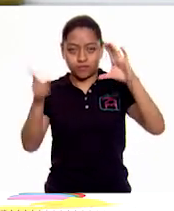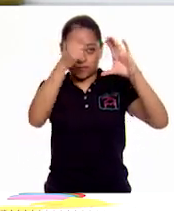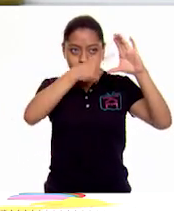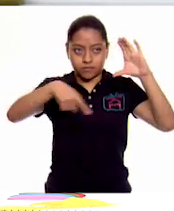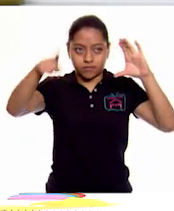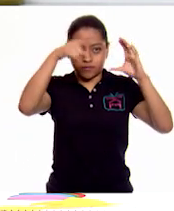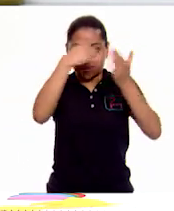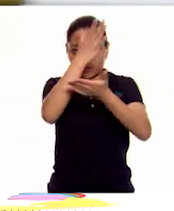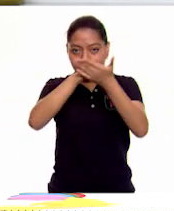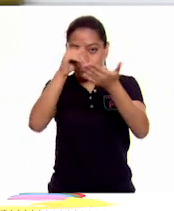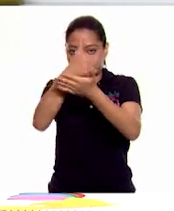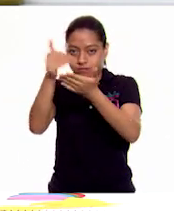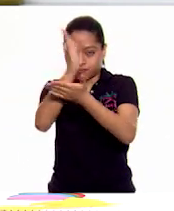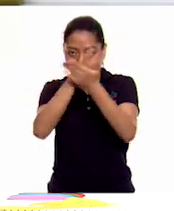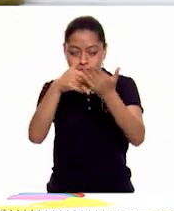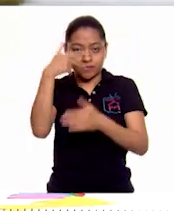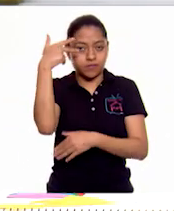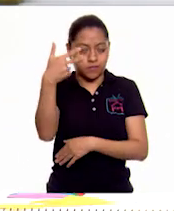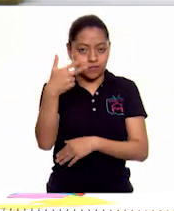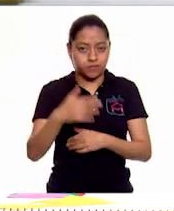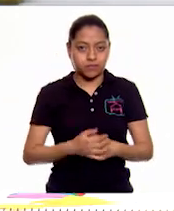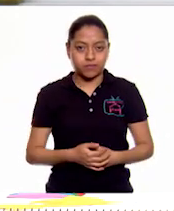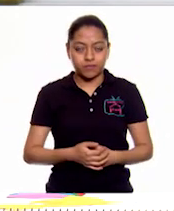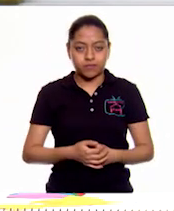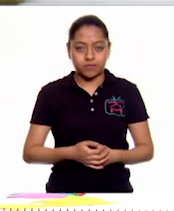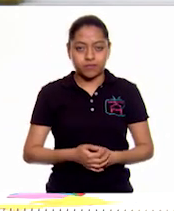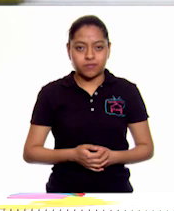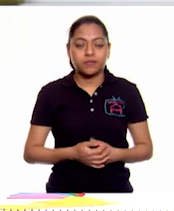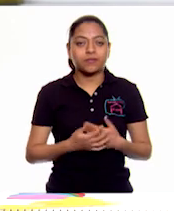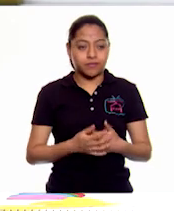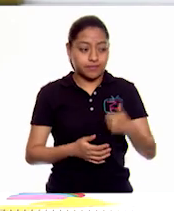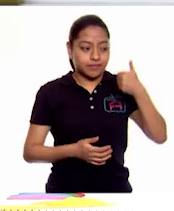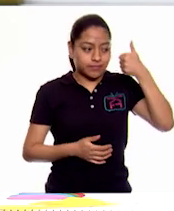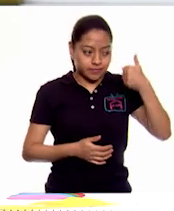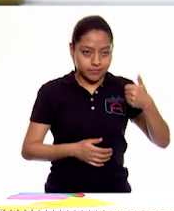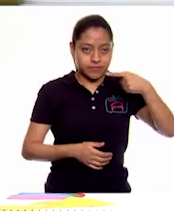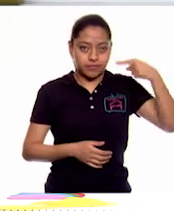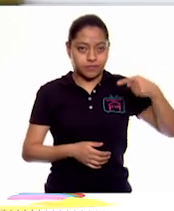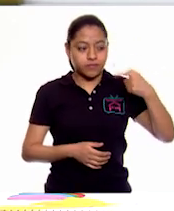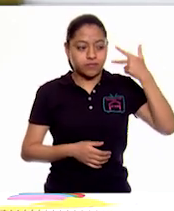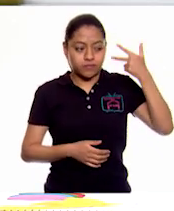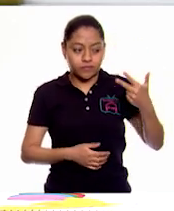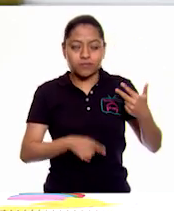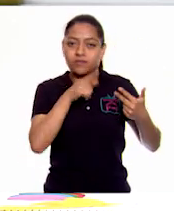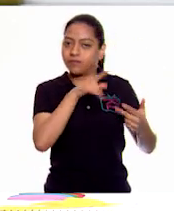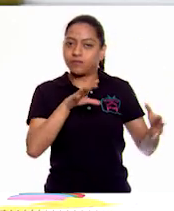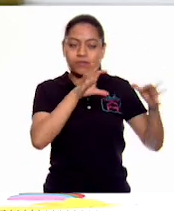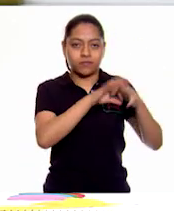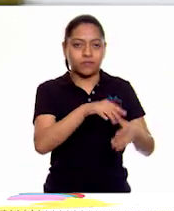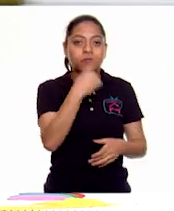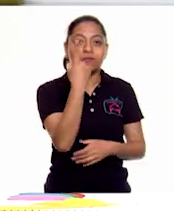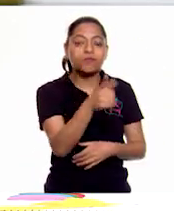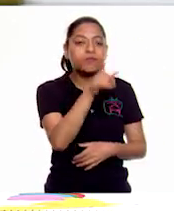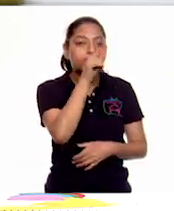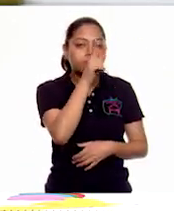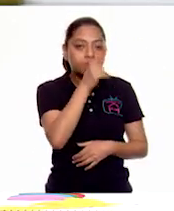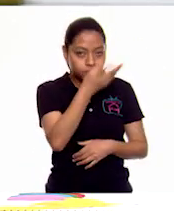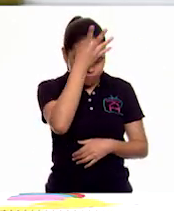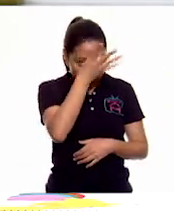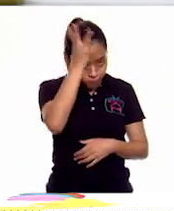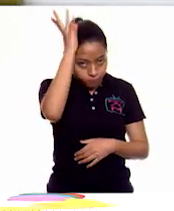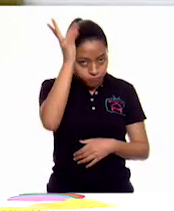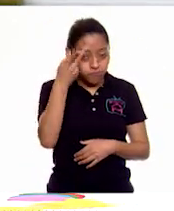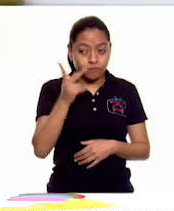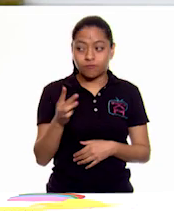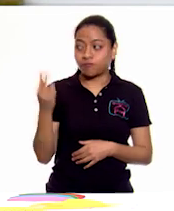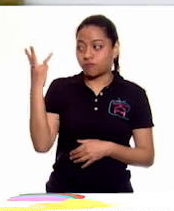Entonces, sí son seis octavos para cada figura, por lo que solo nos falta sumar tres veces los seis octavos. O sea, a